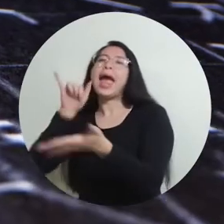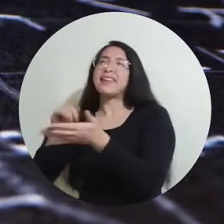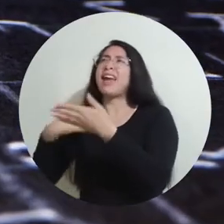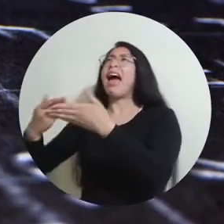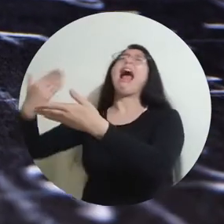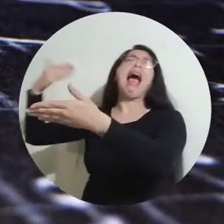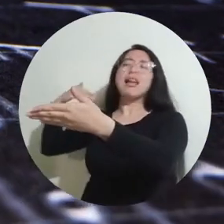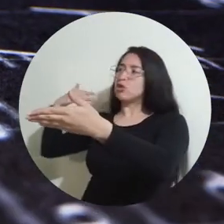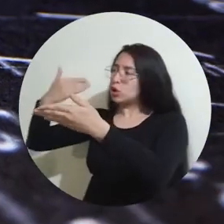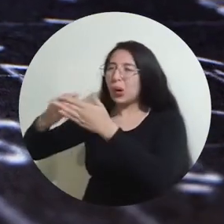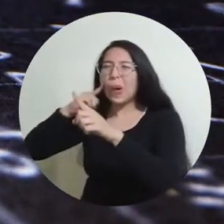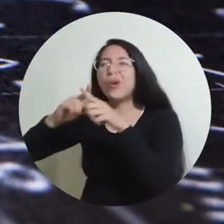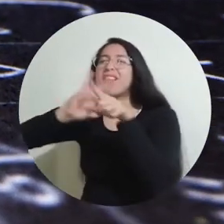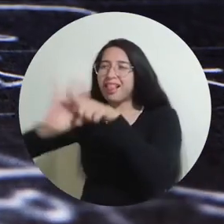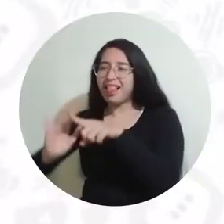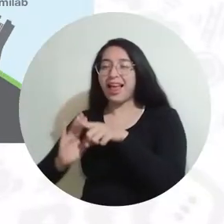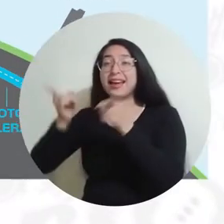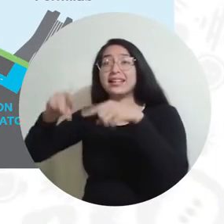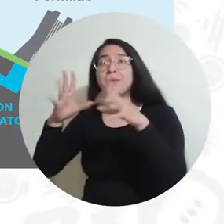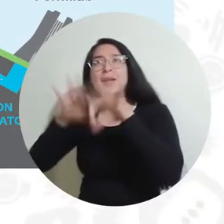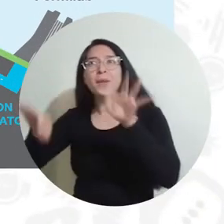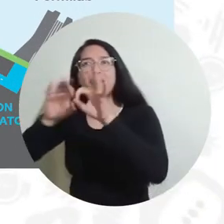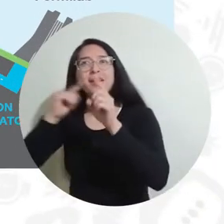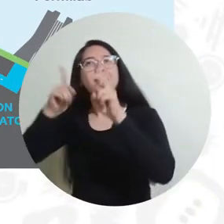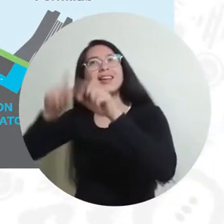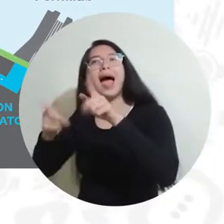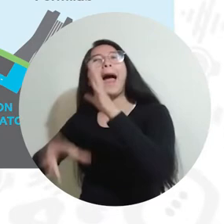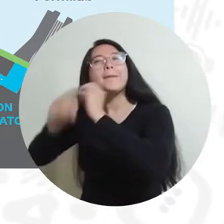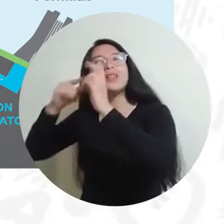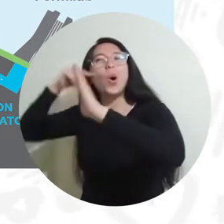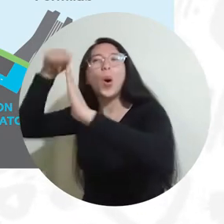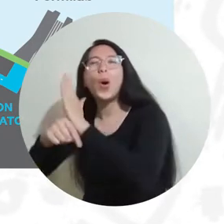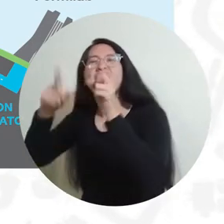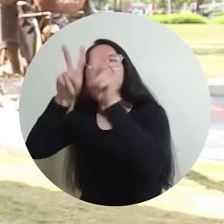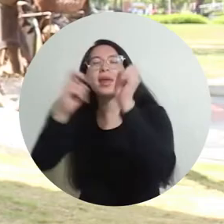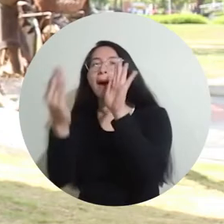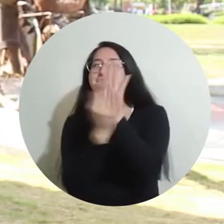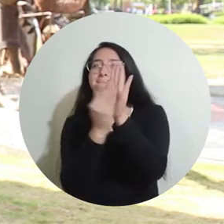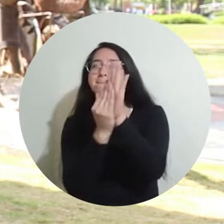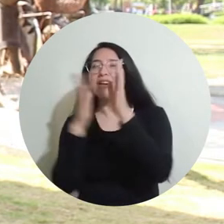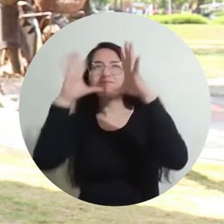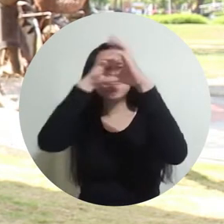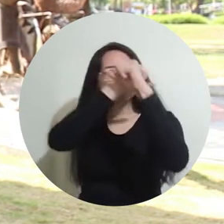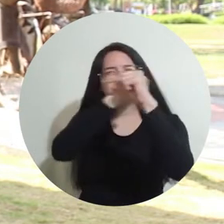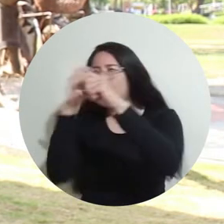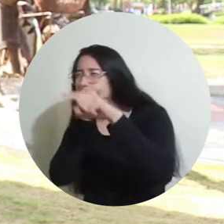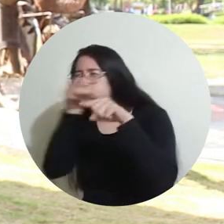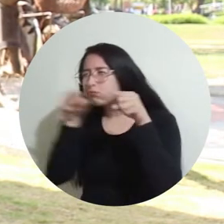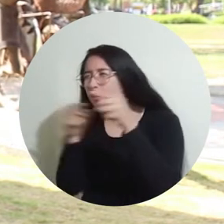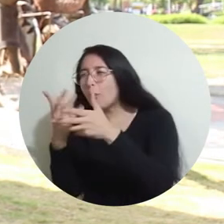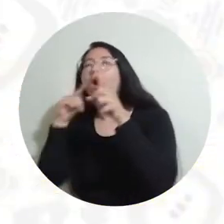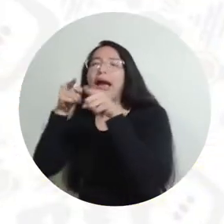otros asuntos relacionados con materia oscura y rayos cósmicos, supernovas, entre otras cosas. DUNE es un detector de